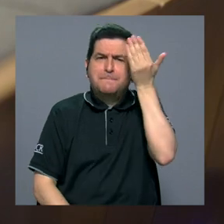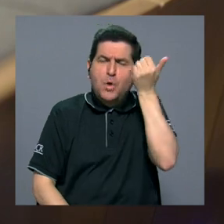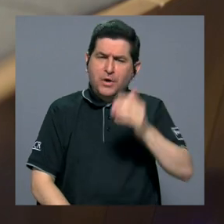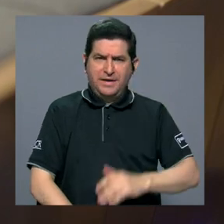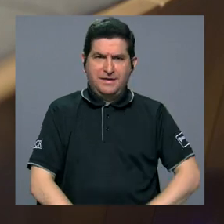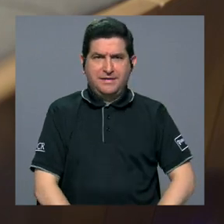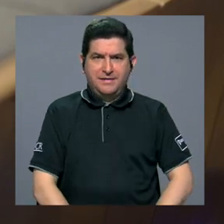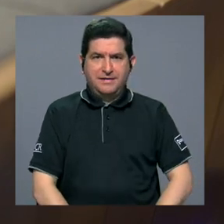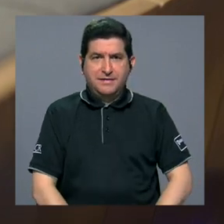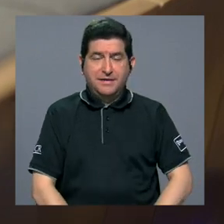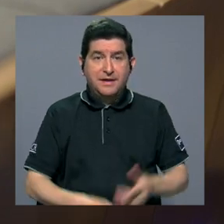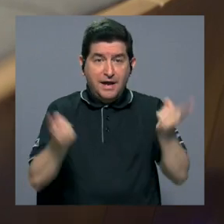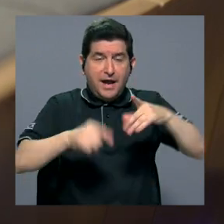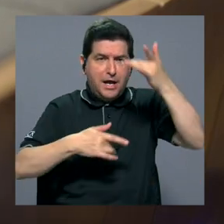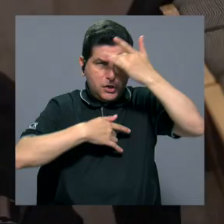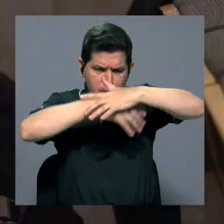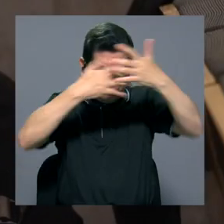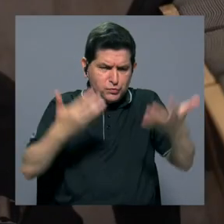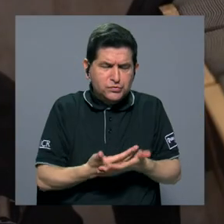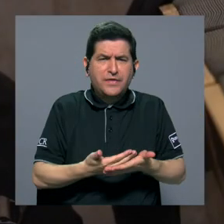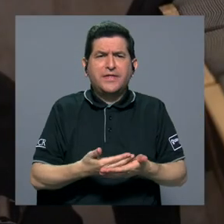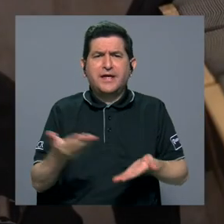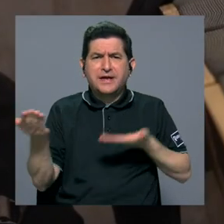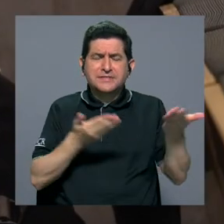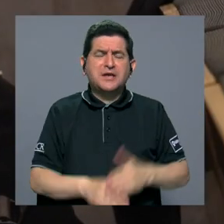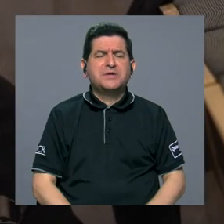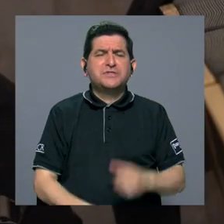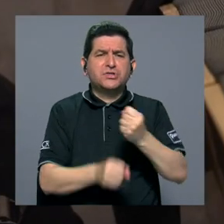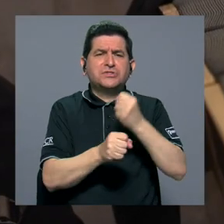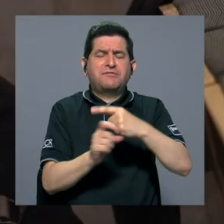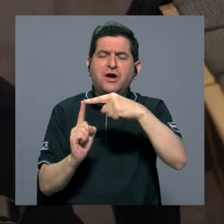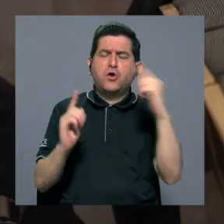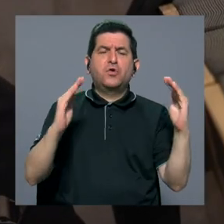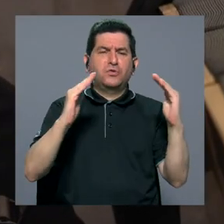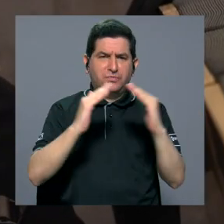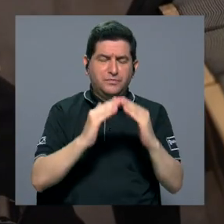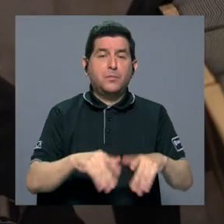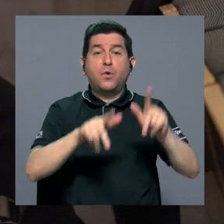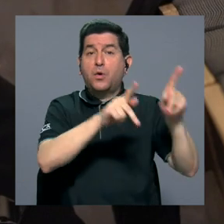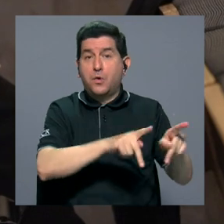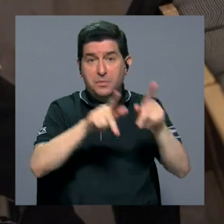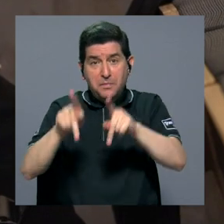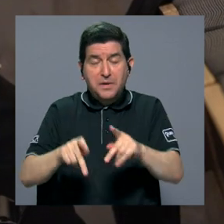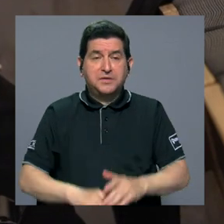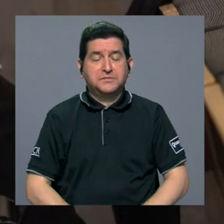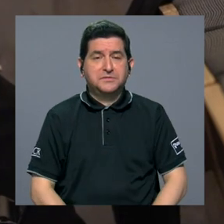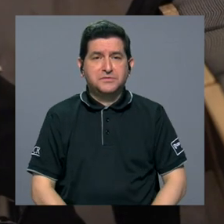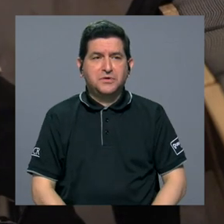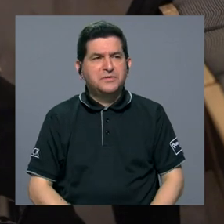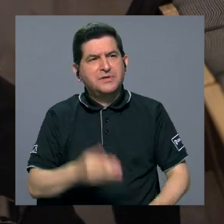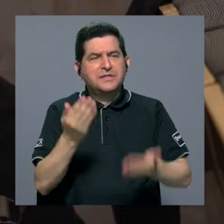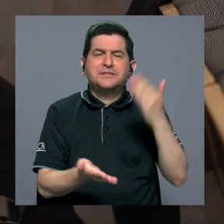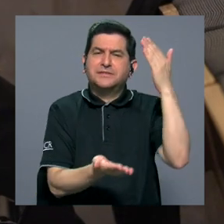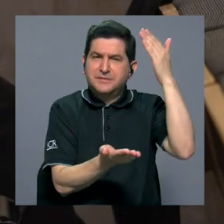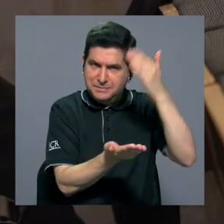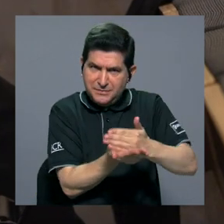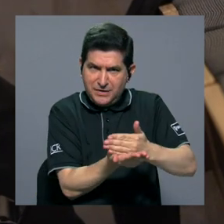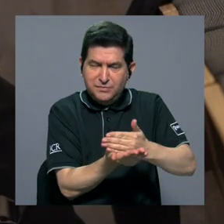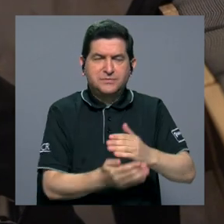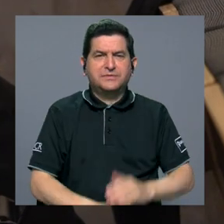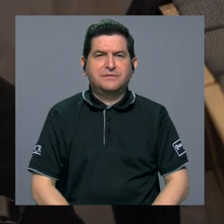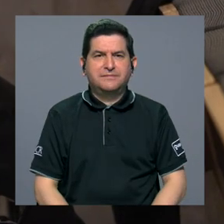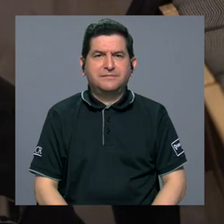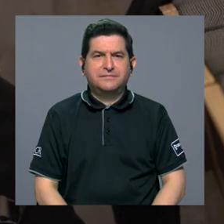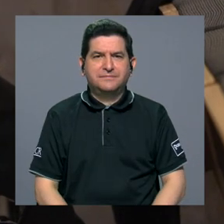al darse la pandemia muchos servicios hicieron teletrabajo, muchas personas, ¿verdad? Hubo como una pausa, hubo